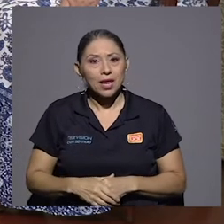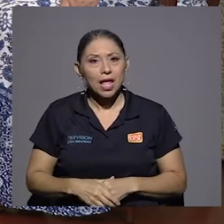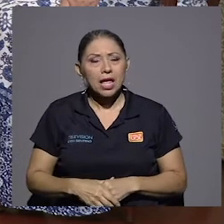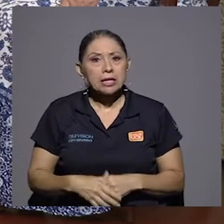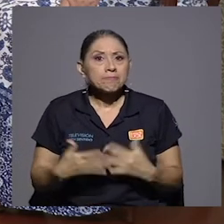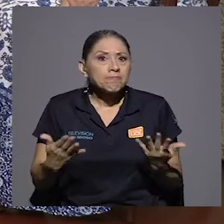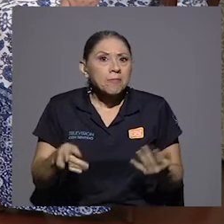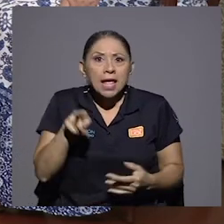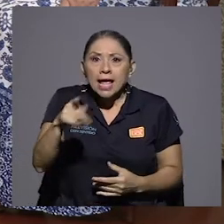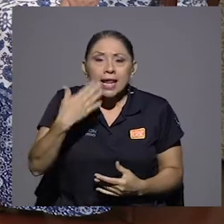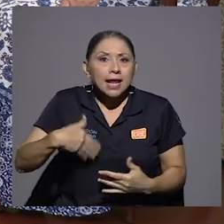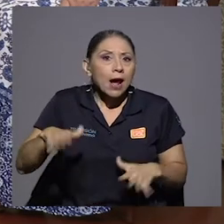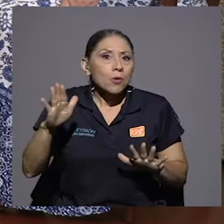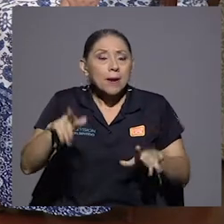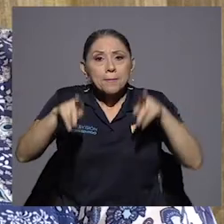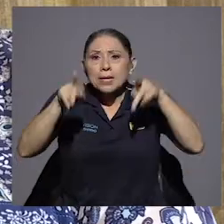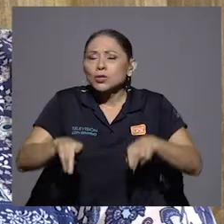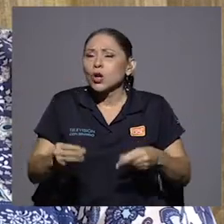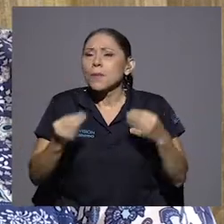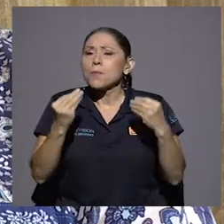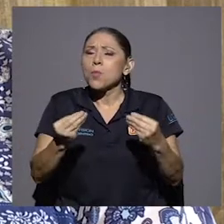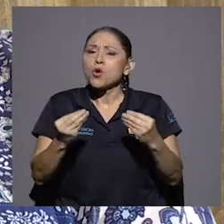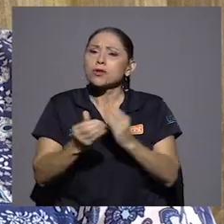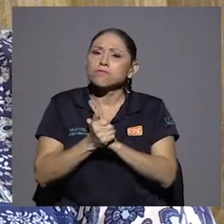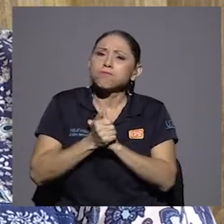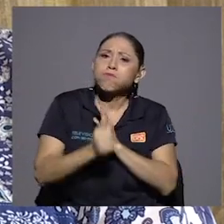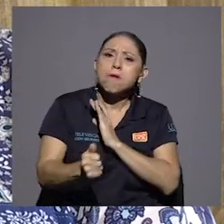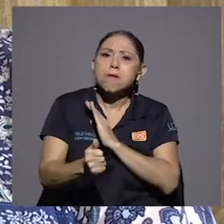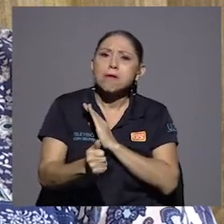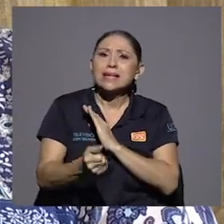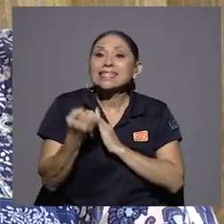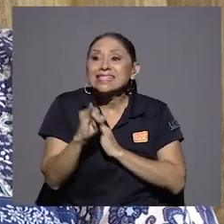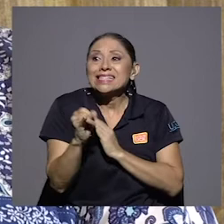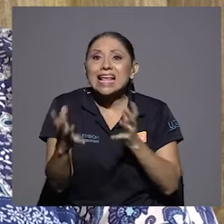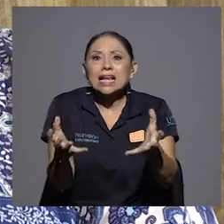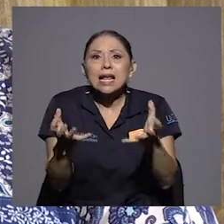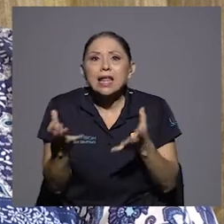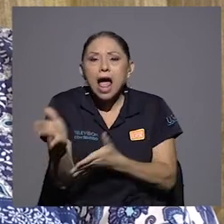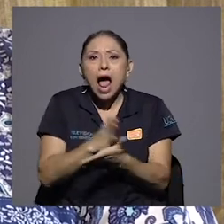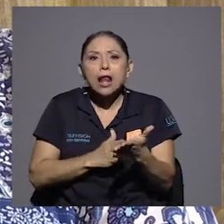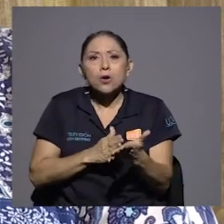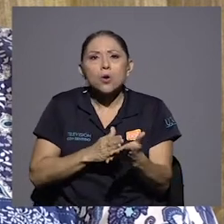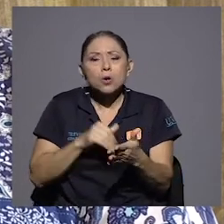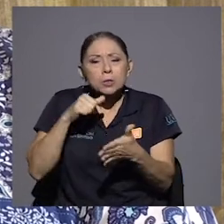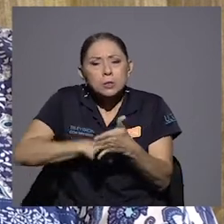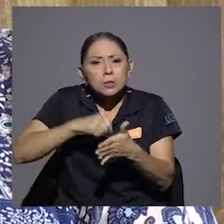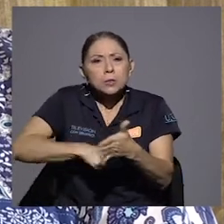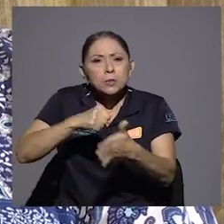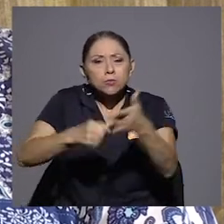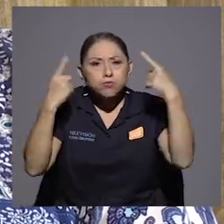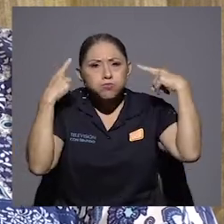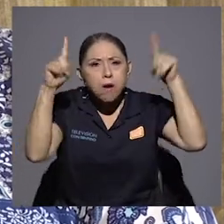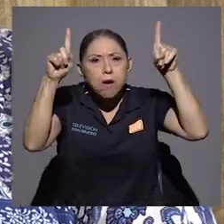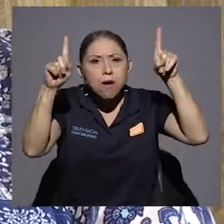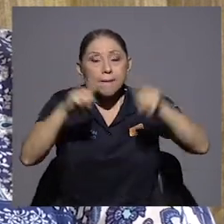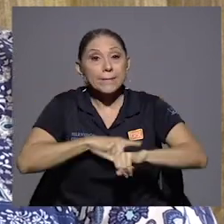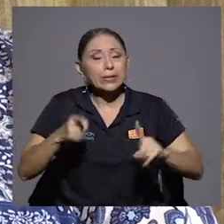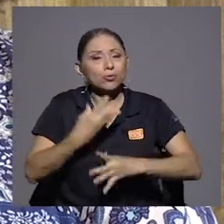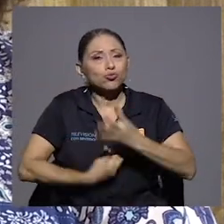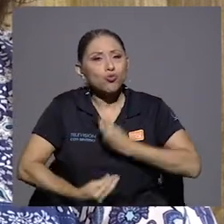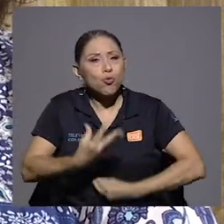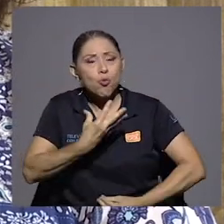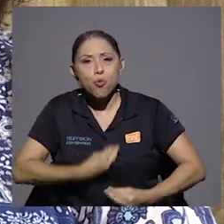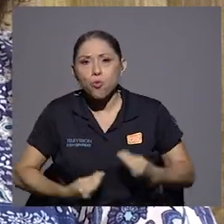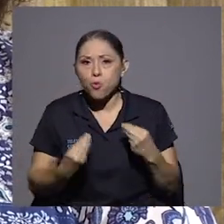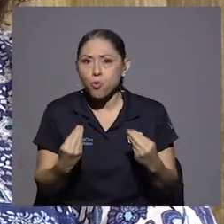Él era una persona muy tenaz. Cuando él quería algo lo lograba. Pero sufrió mucho, lográndolo. Es decir,